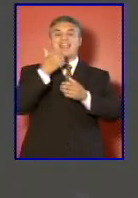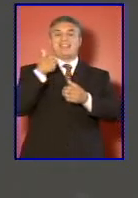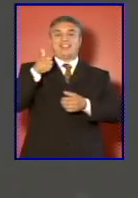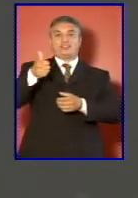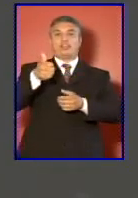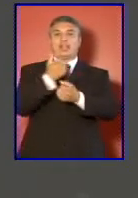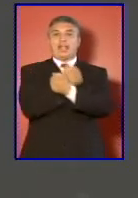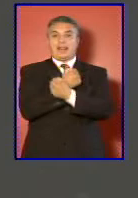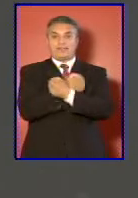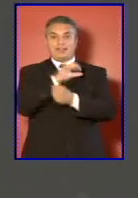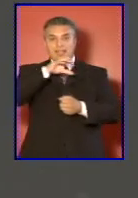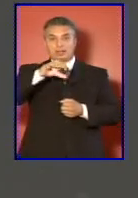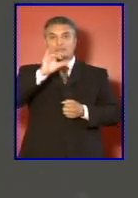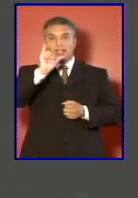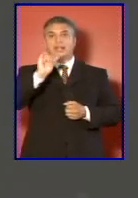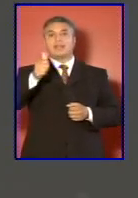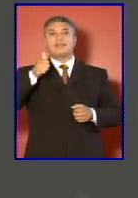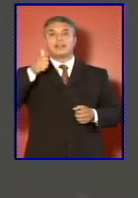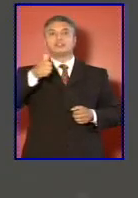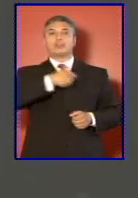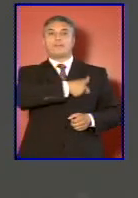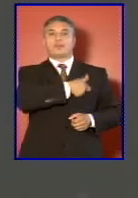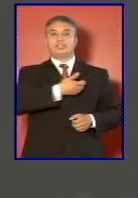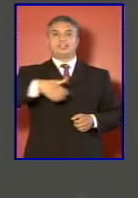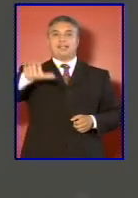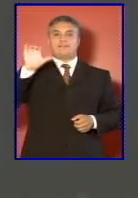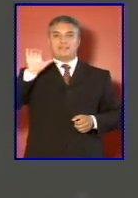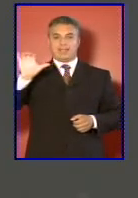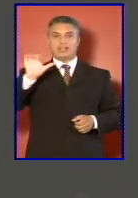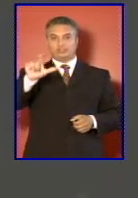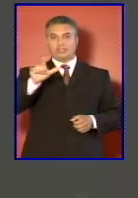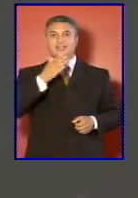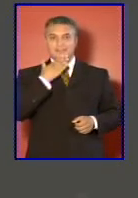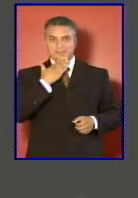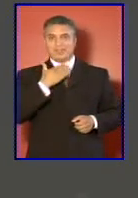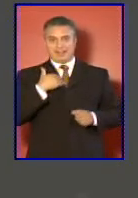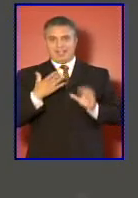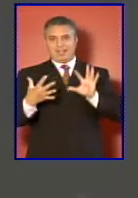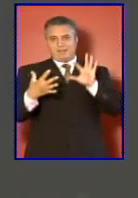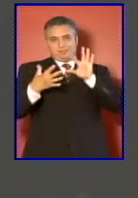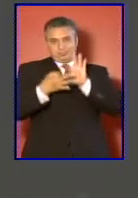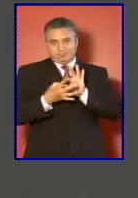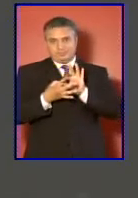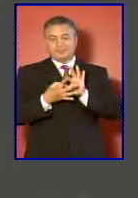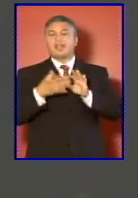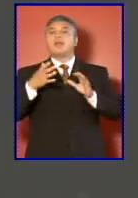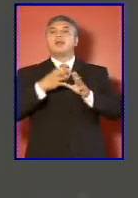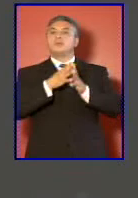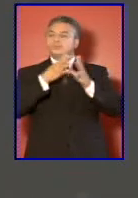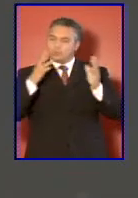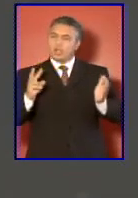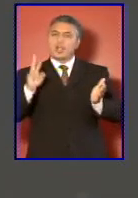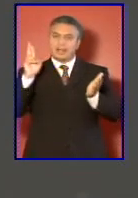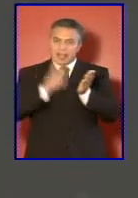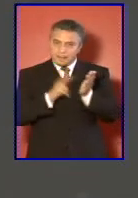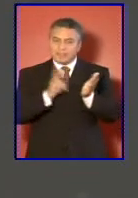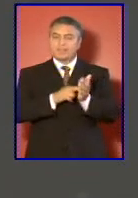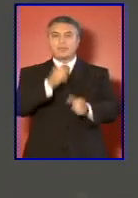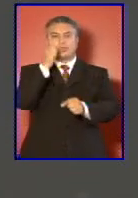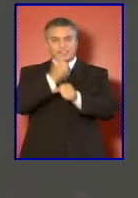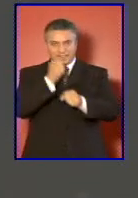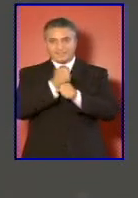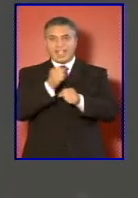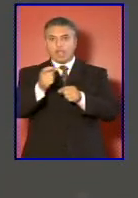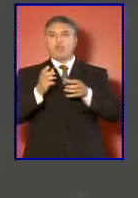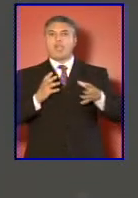su institución y al director de la policía de investigaciones y su institución realmente este ha sido un trabajo de equipo